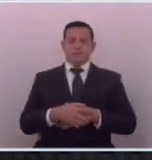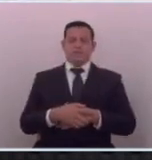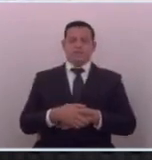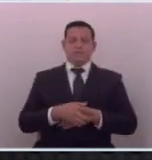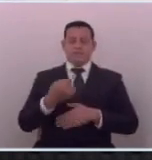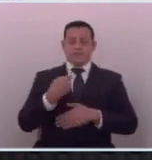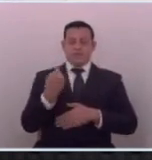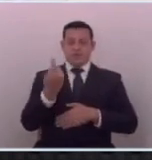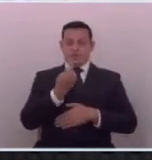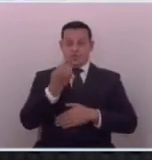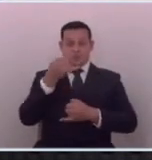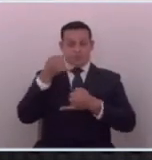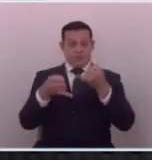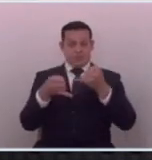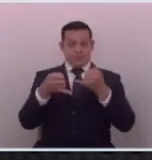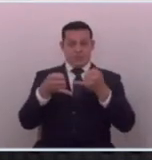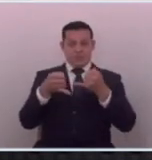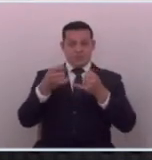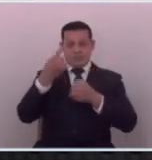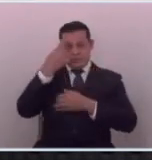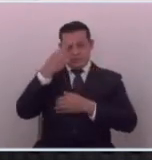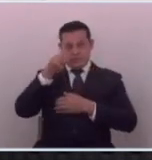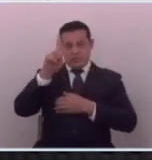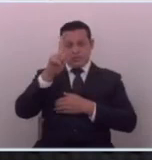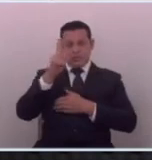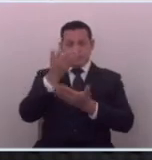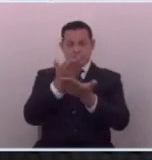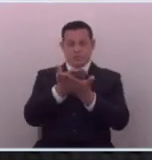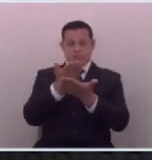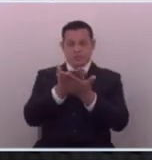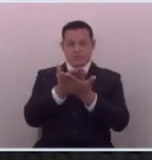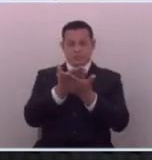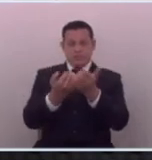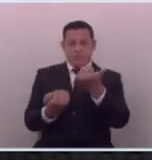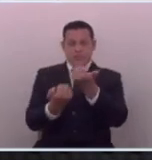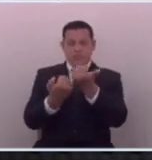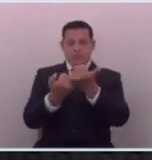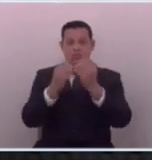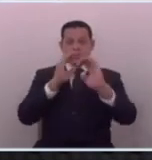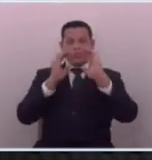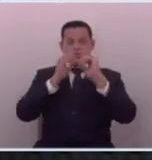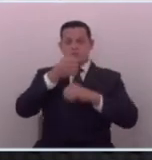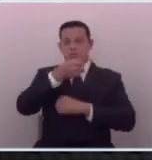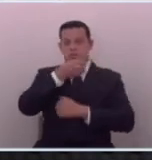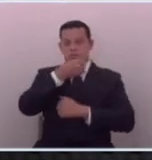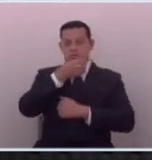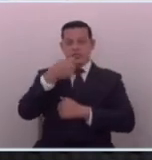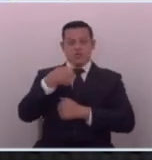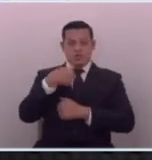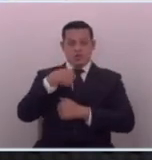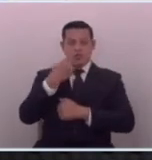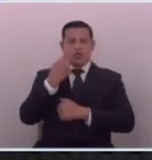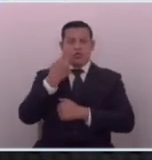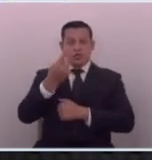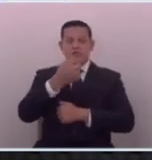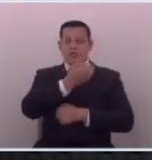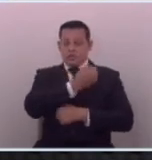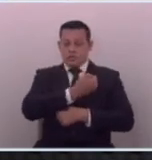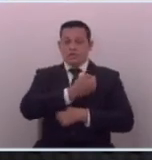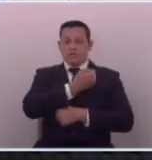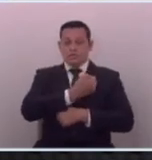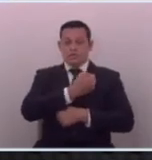yo solo quiero despedirme en esta iniciativa que hemos solidarizándome con los periodistas porque yo si los he visto sufrir